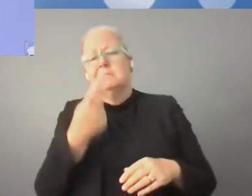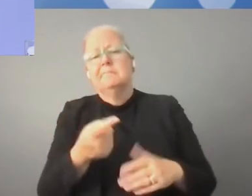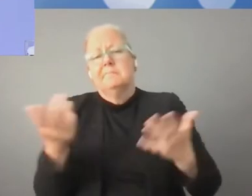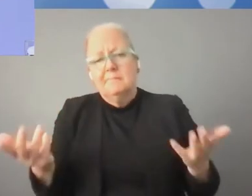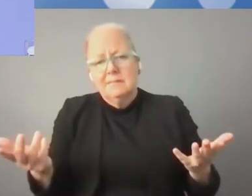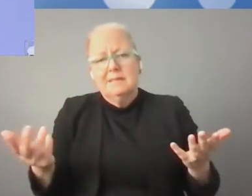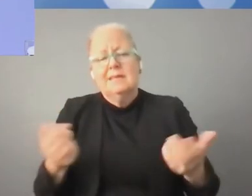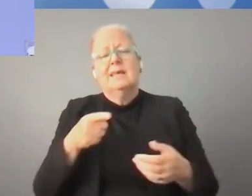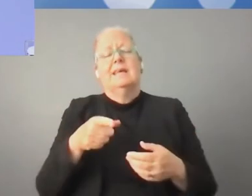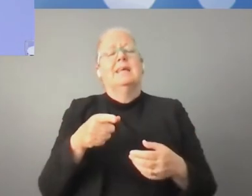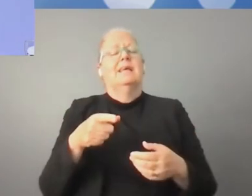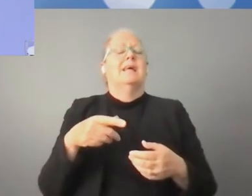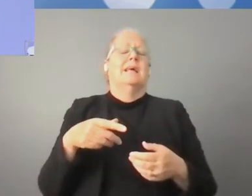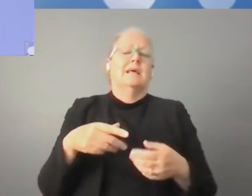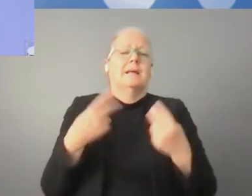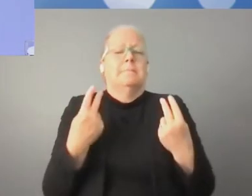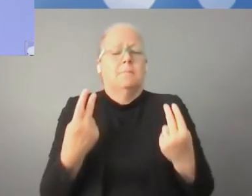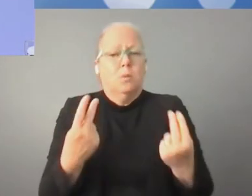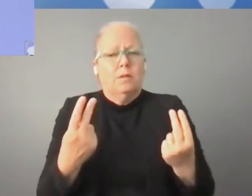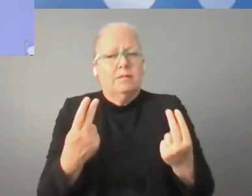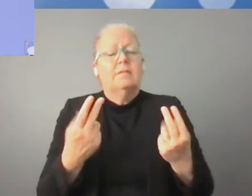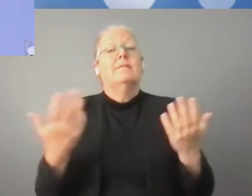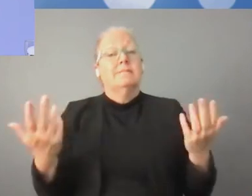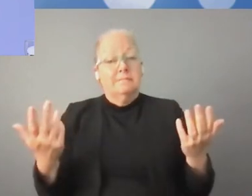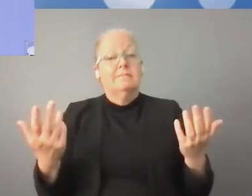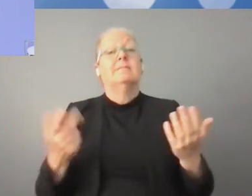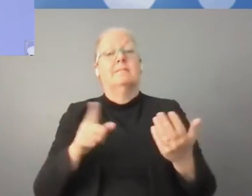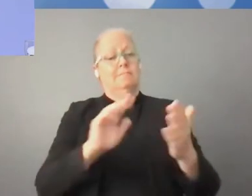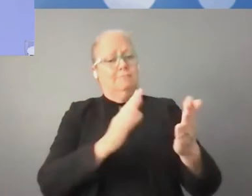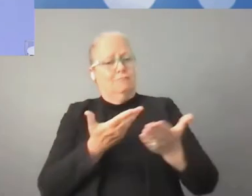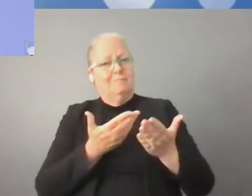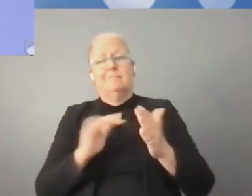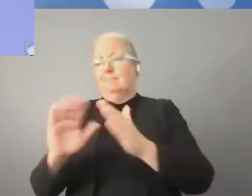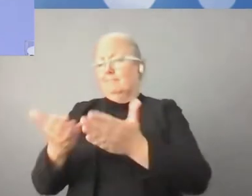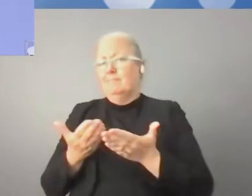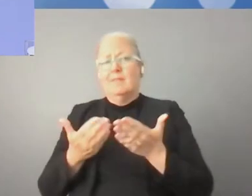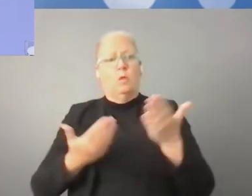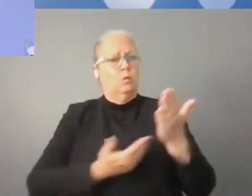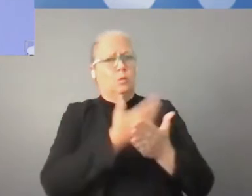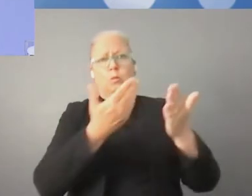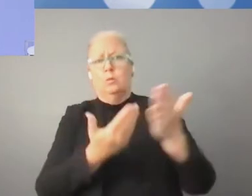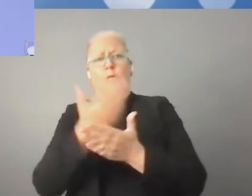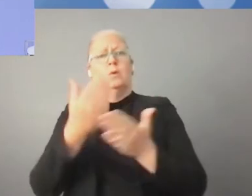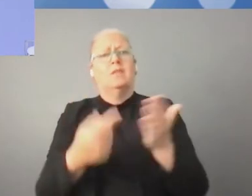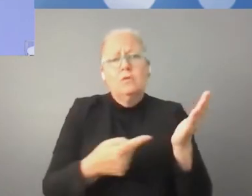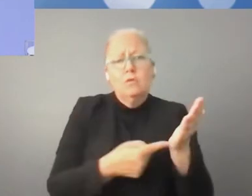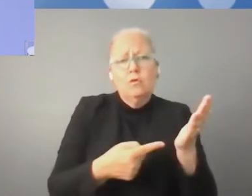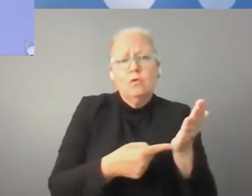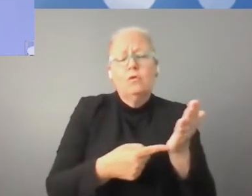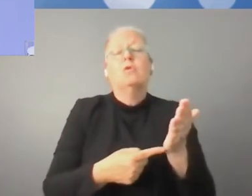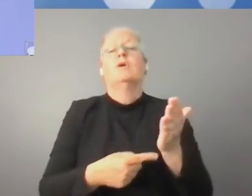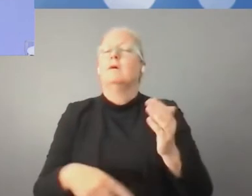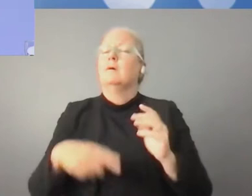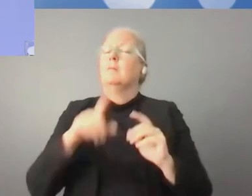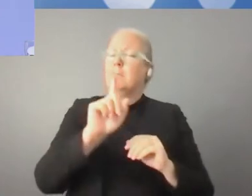gobierno de Polonia, como también de otros panelistas. Lo hemos escuchado también de parte del secretario general.